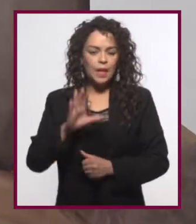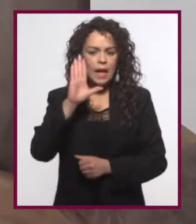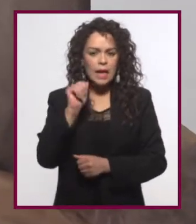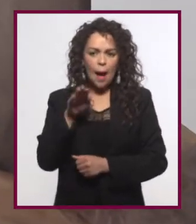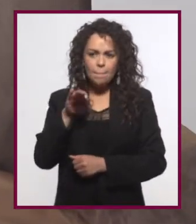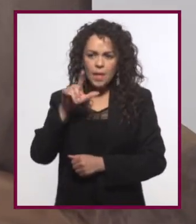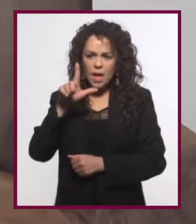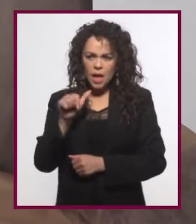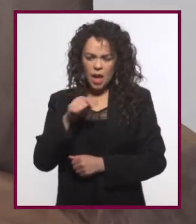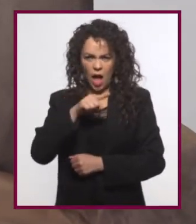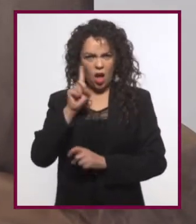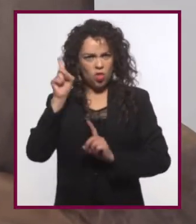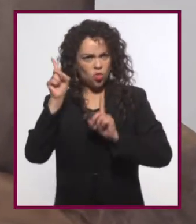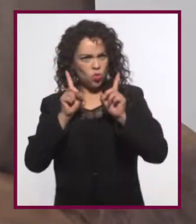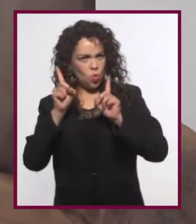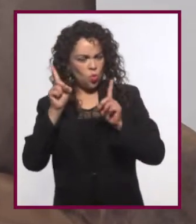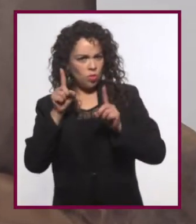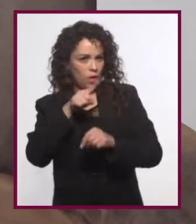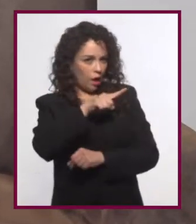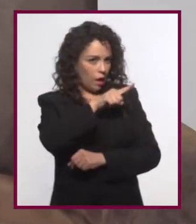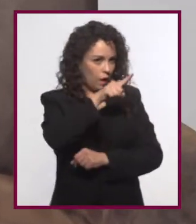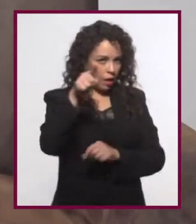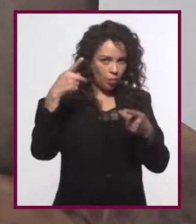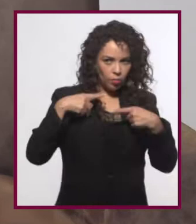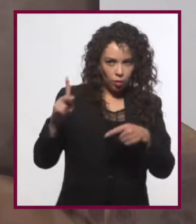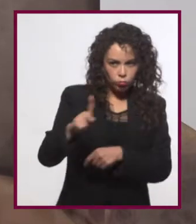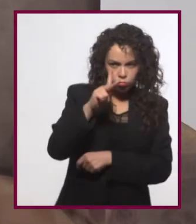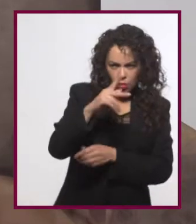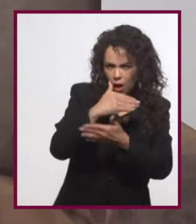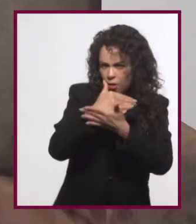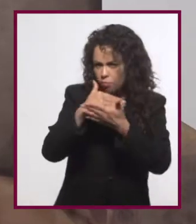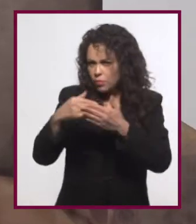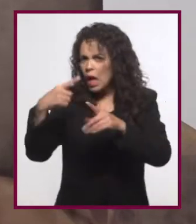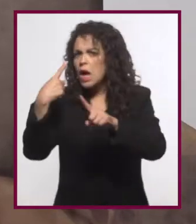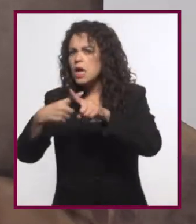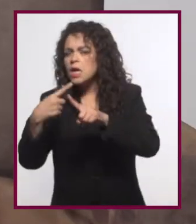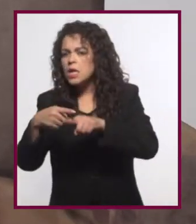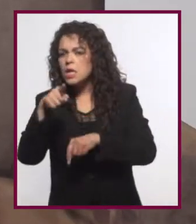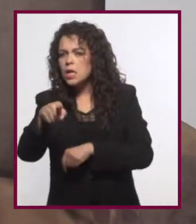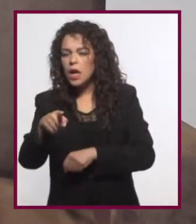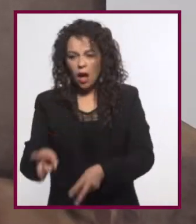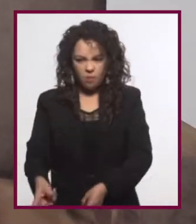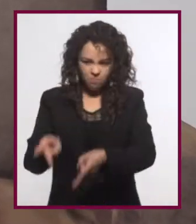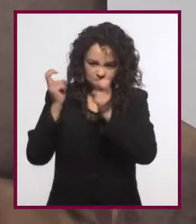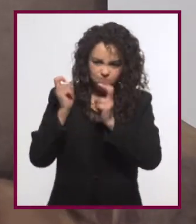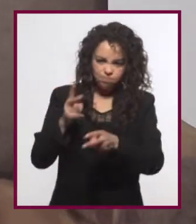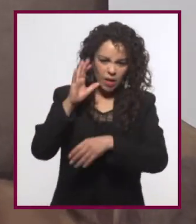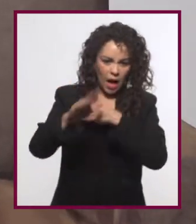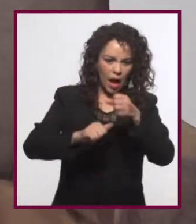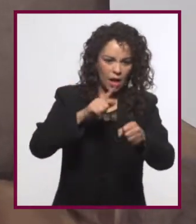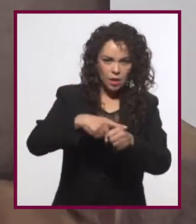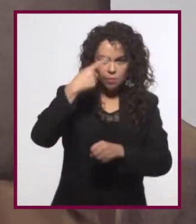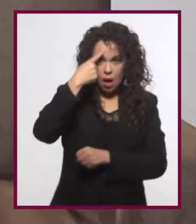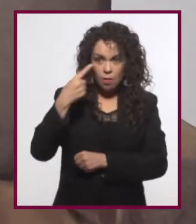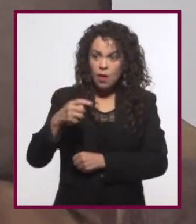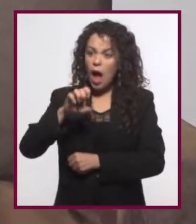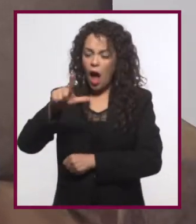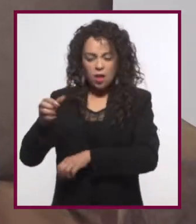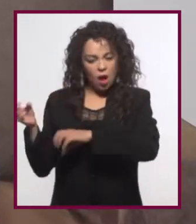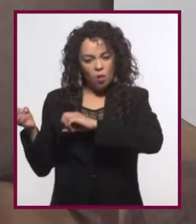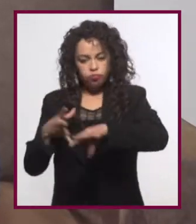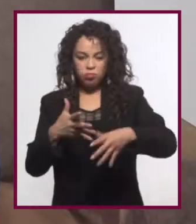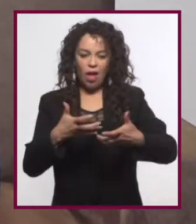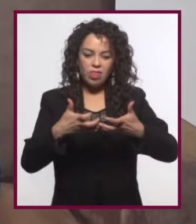Camila suspected half of the people in the village. Alguien estaba robando a sus animales para que ella abandonara sus